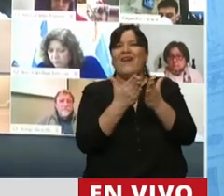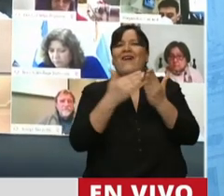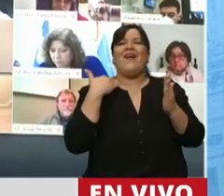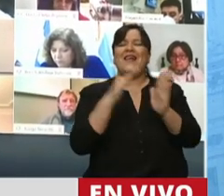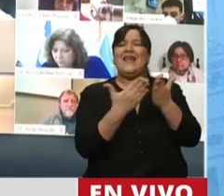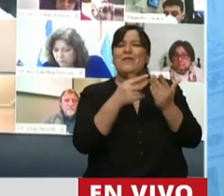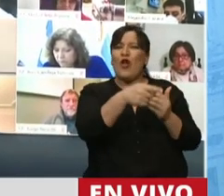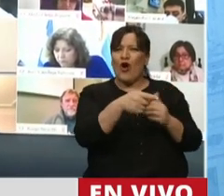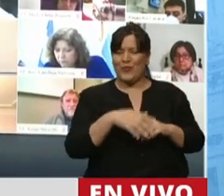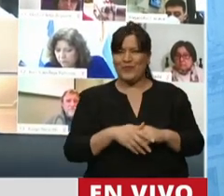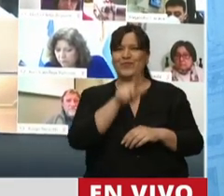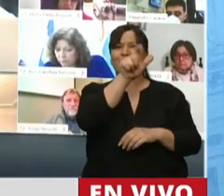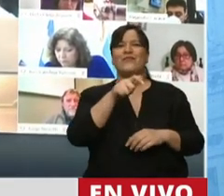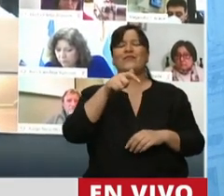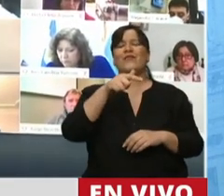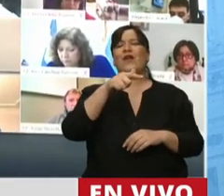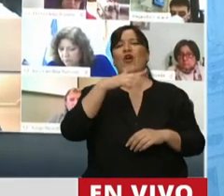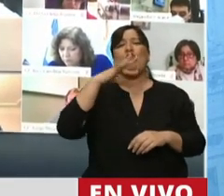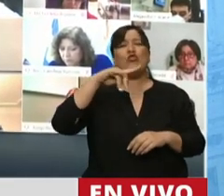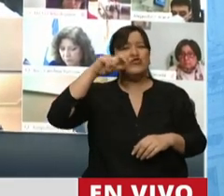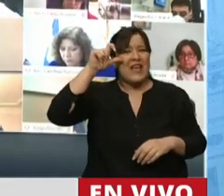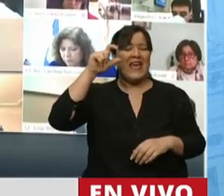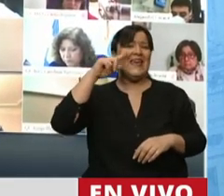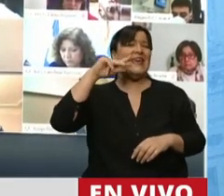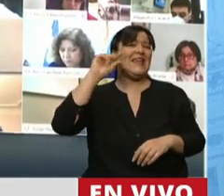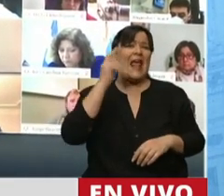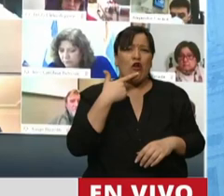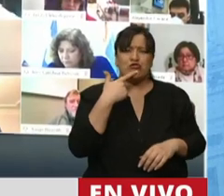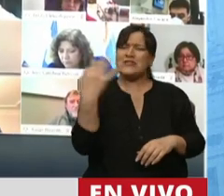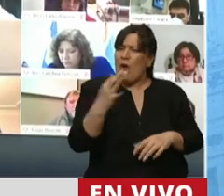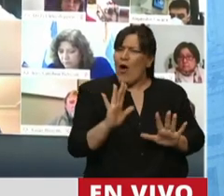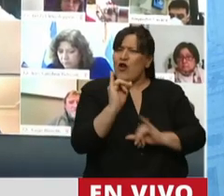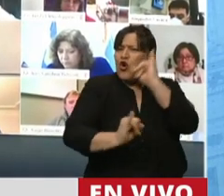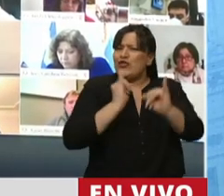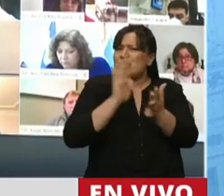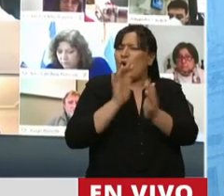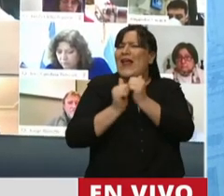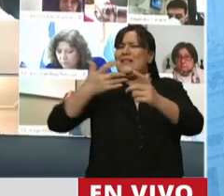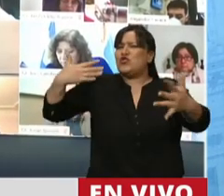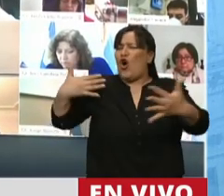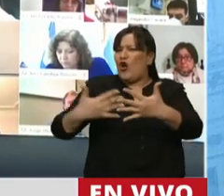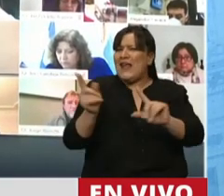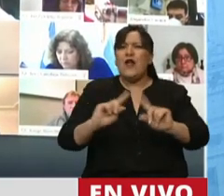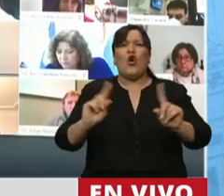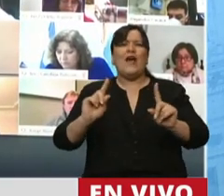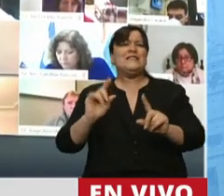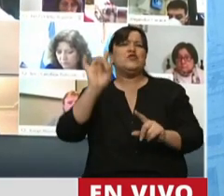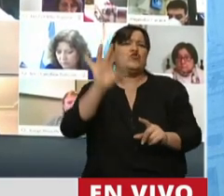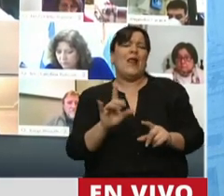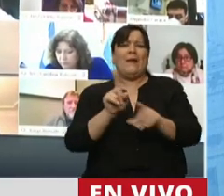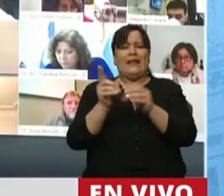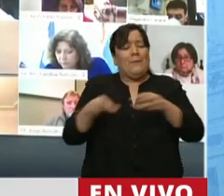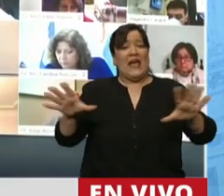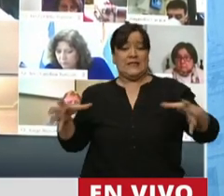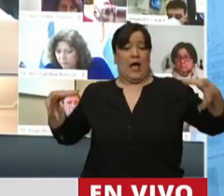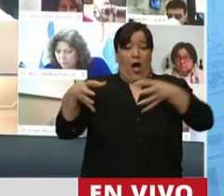que había escrito José Ingenieros, es bueno repasar la historia, no pensar que hay una concepción adanística, que todo comienza